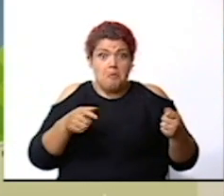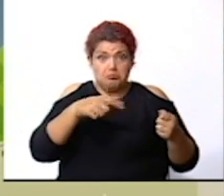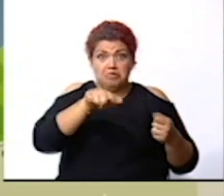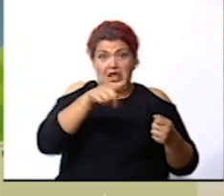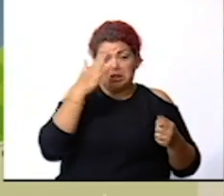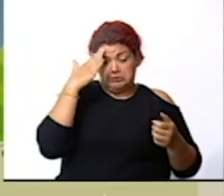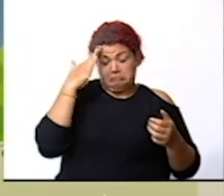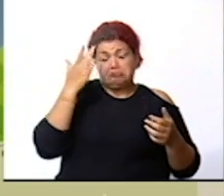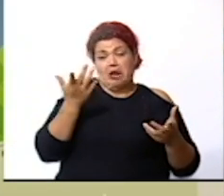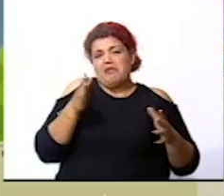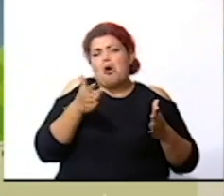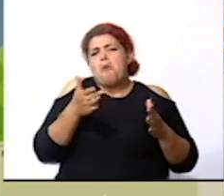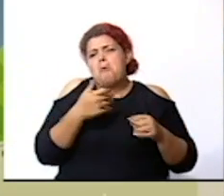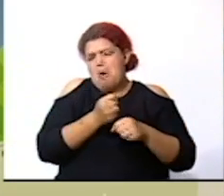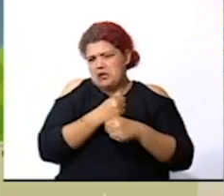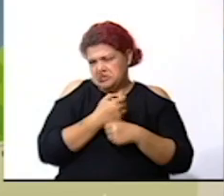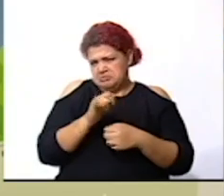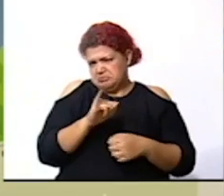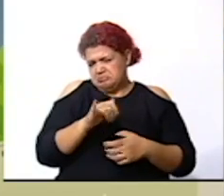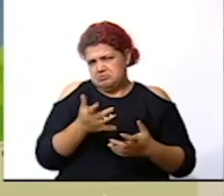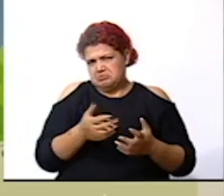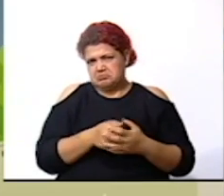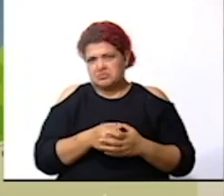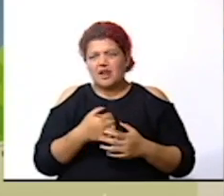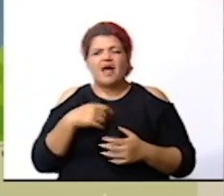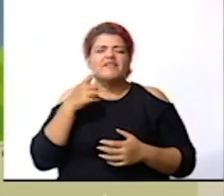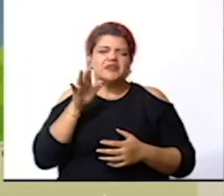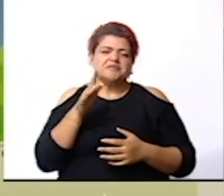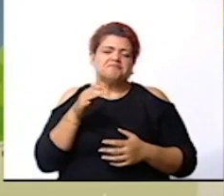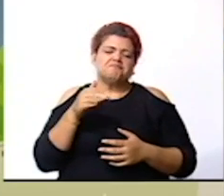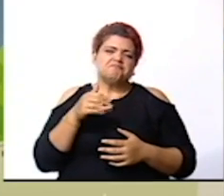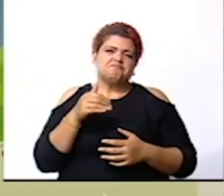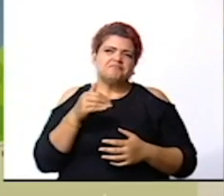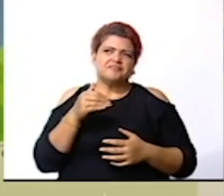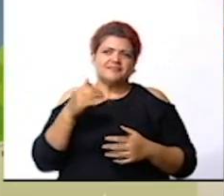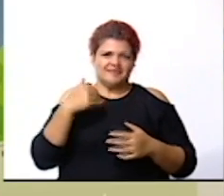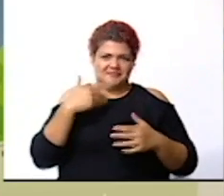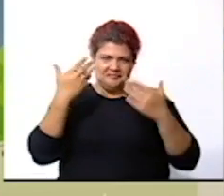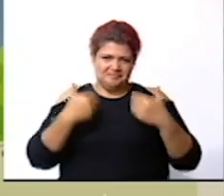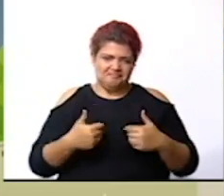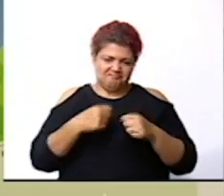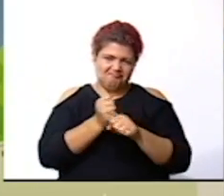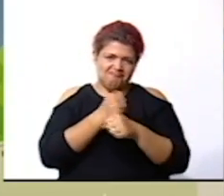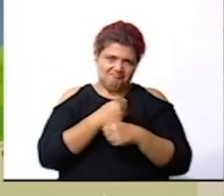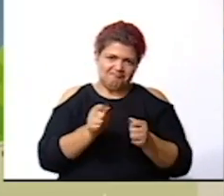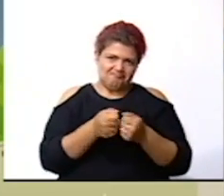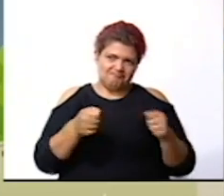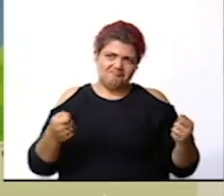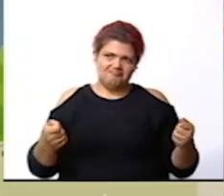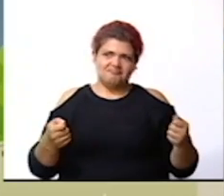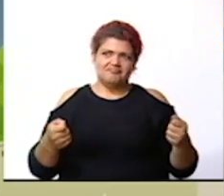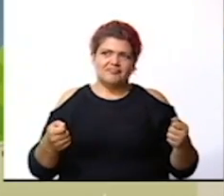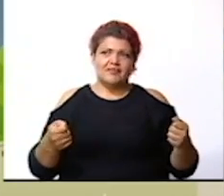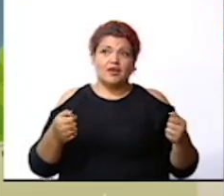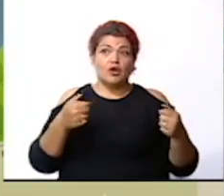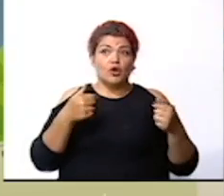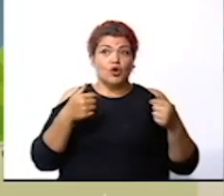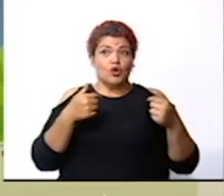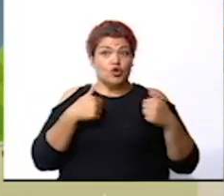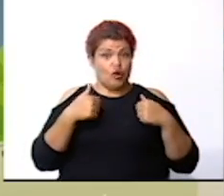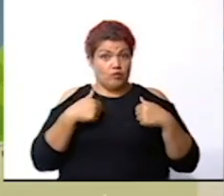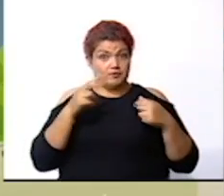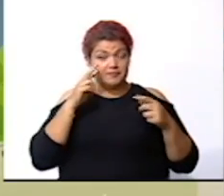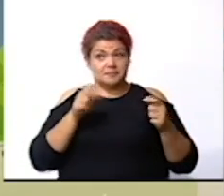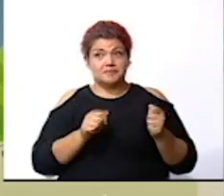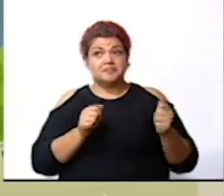idea de cómo lo puedan hacer vamos a ver la niña laura hizo un mapa yo en este caso